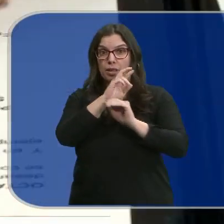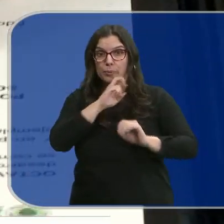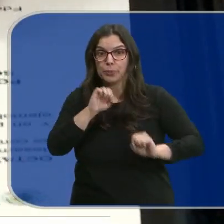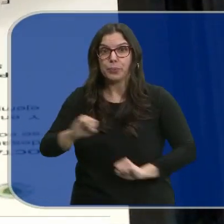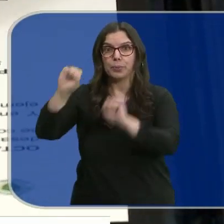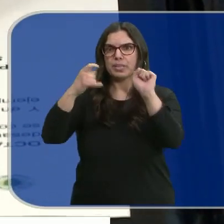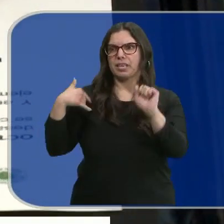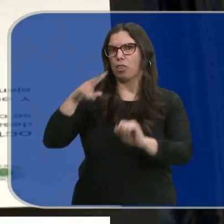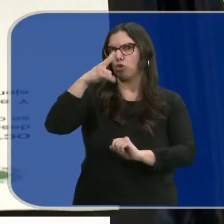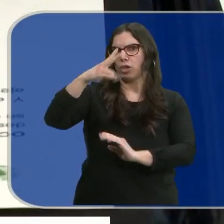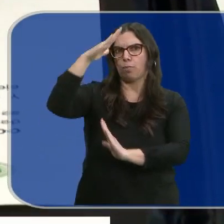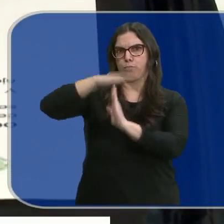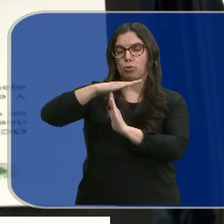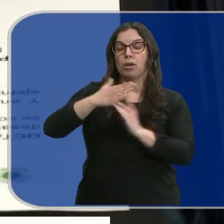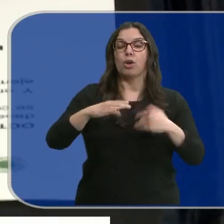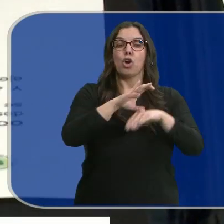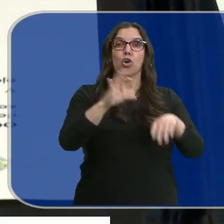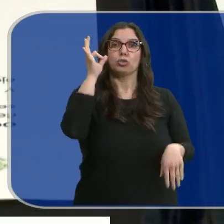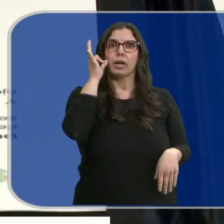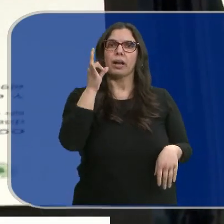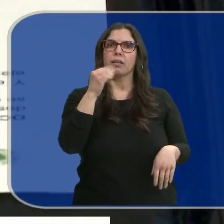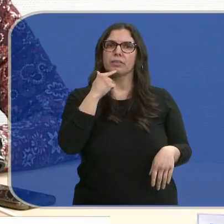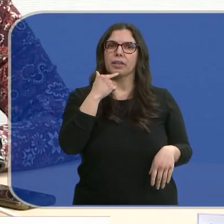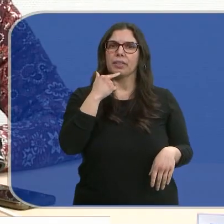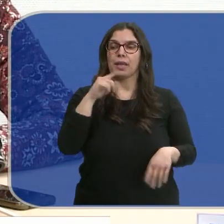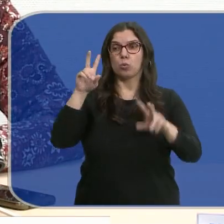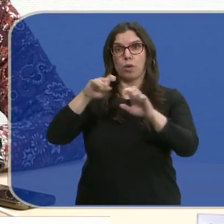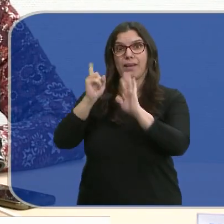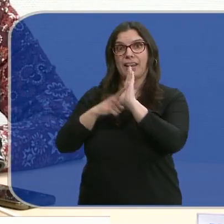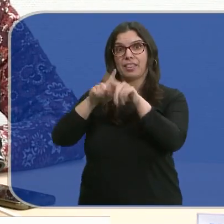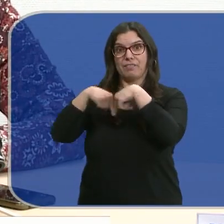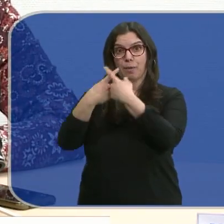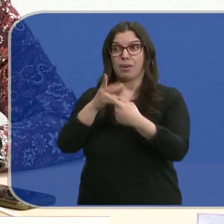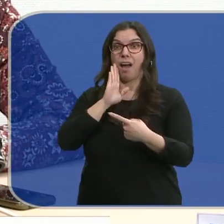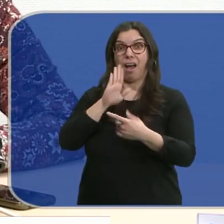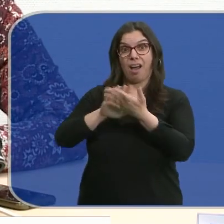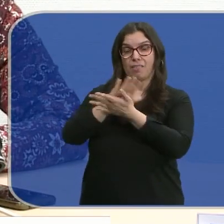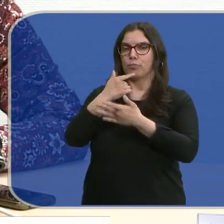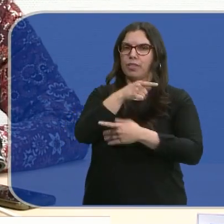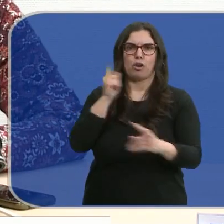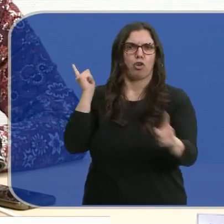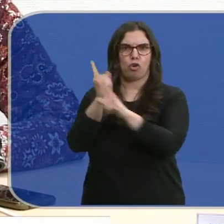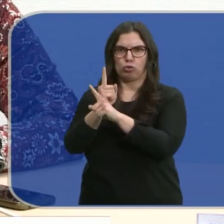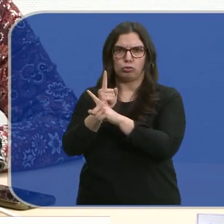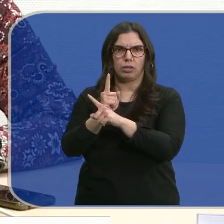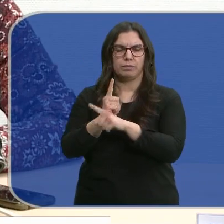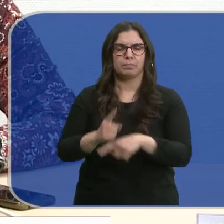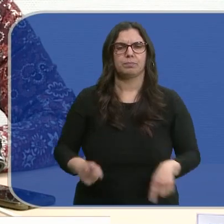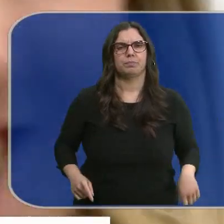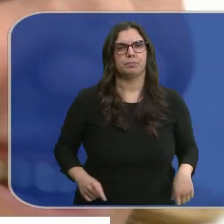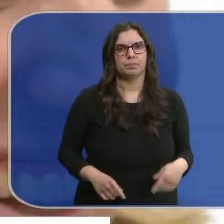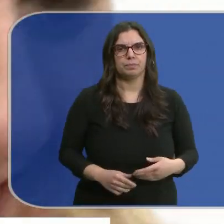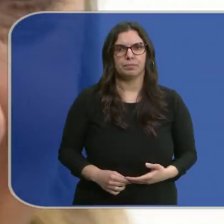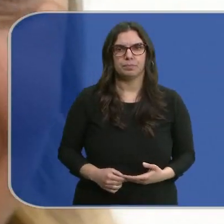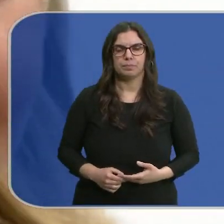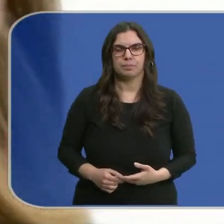lleve parada dos años. Y por su parte, la consejera se ha mostrado en contra de esa nueva ley de familia a la que hacíamos referencia y que se ha aprobado hoy en el Consejo de